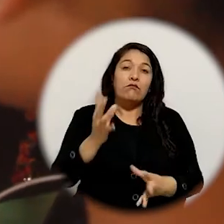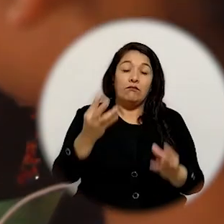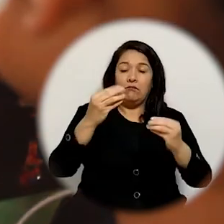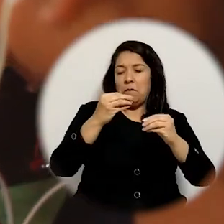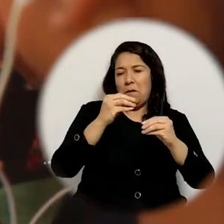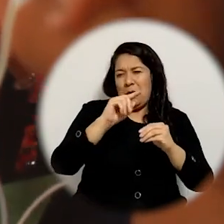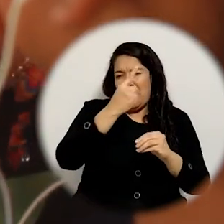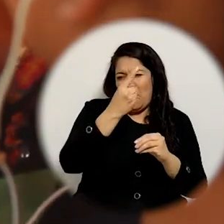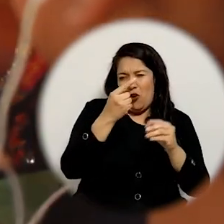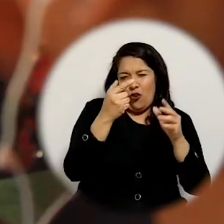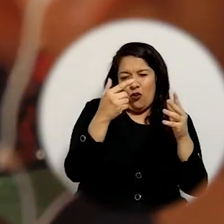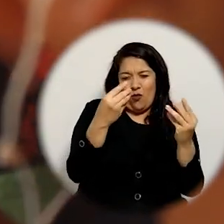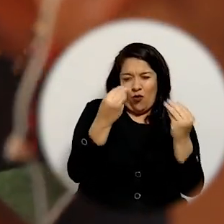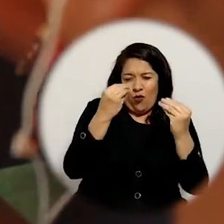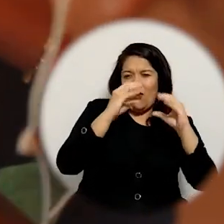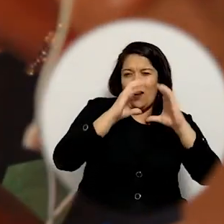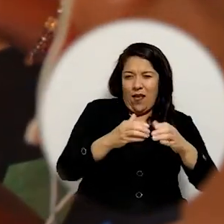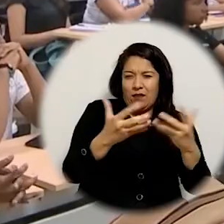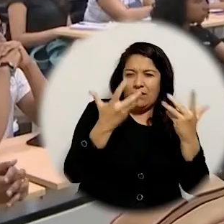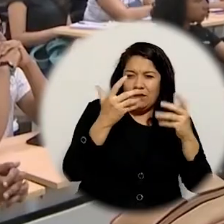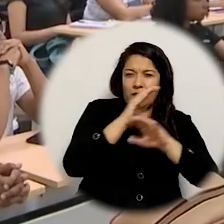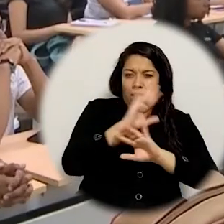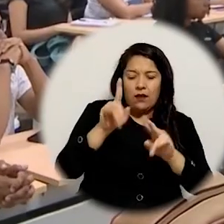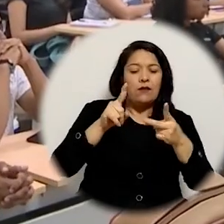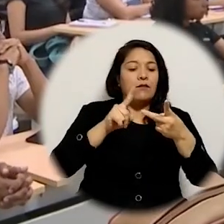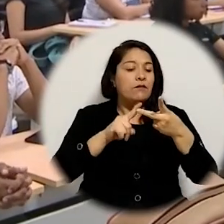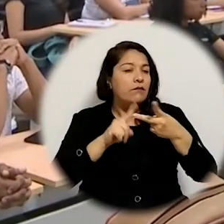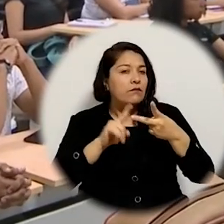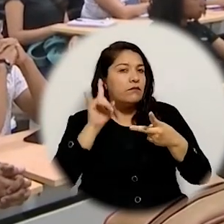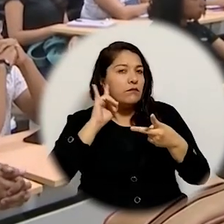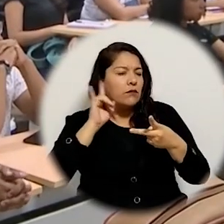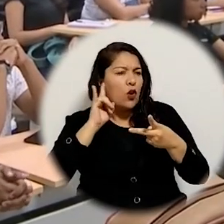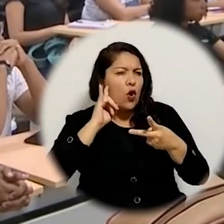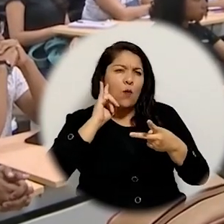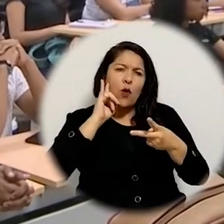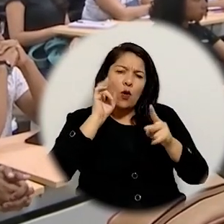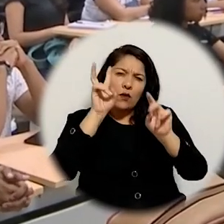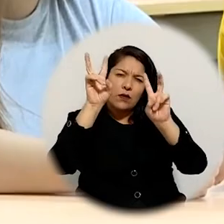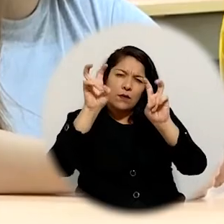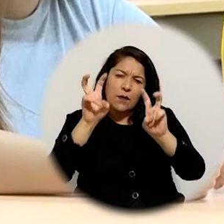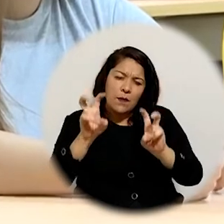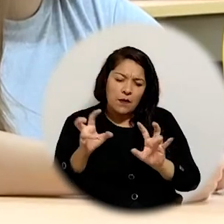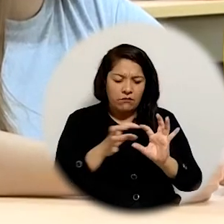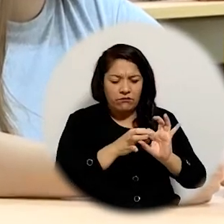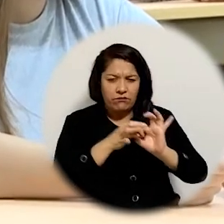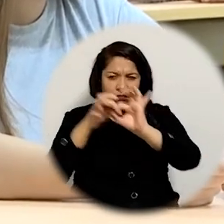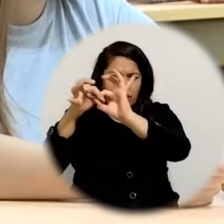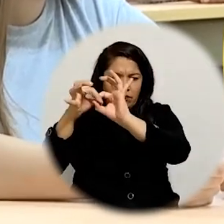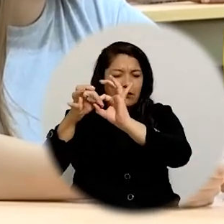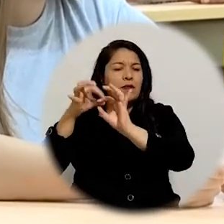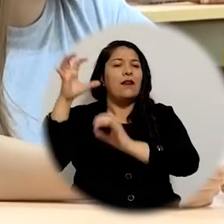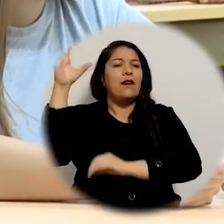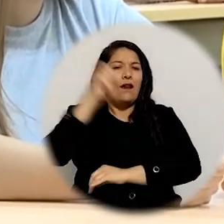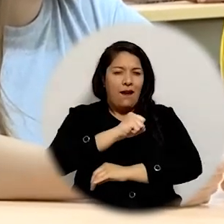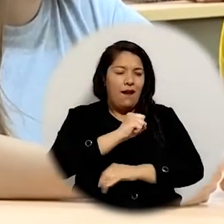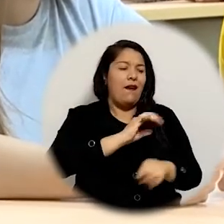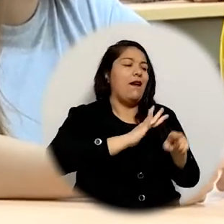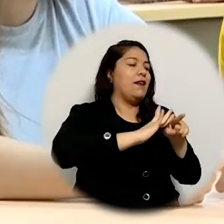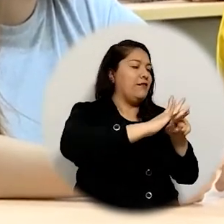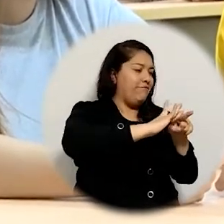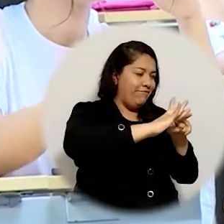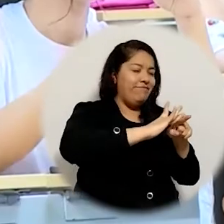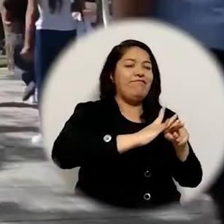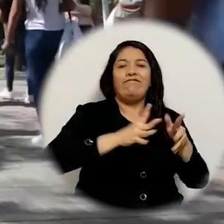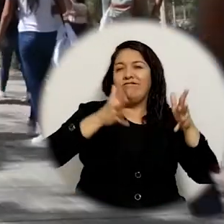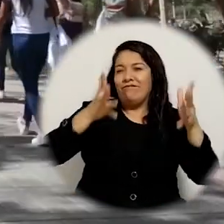estudiante no solo se queda con información teórica o actividades en las clases sino que escucha como esos temas abordados en el curso también